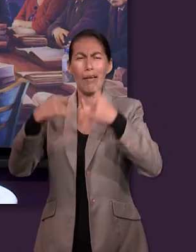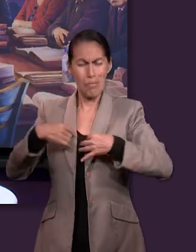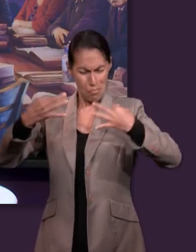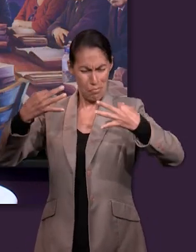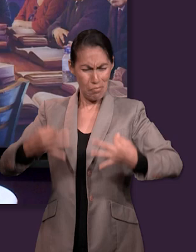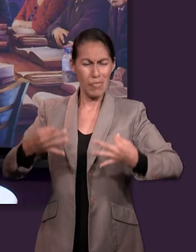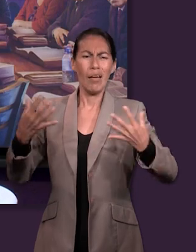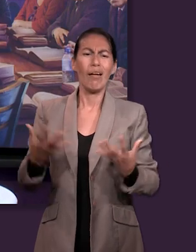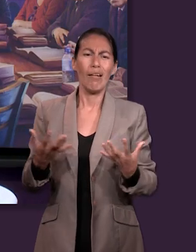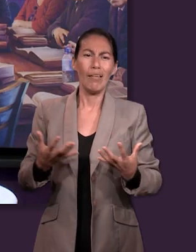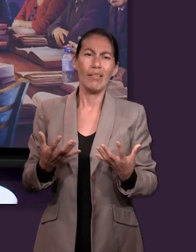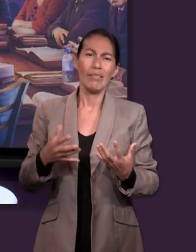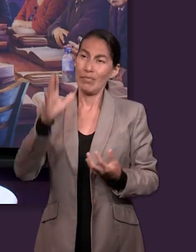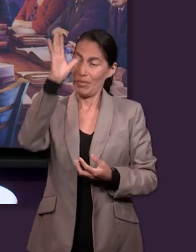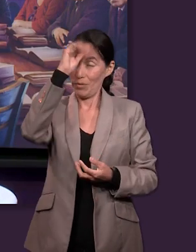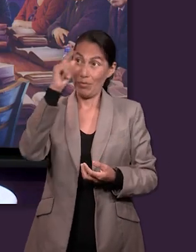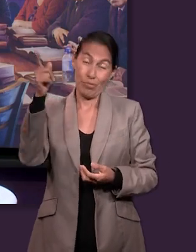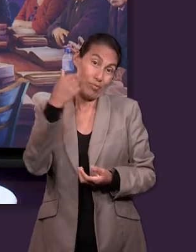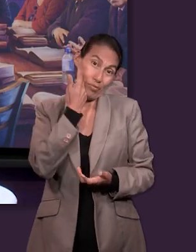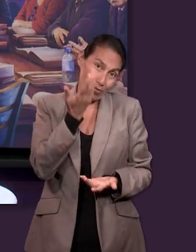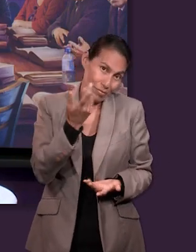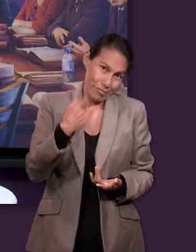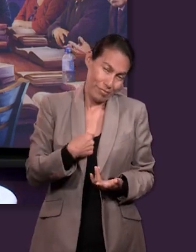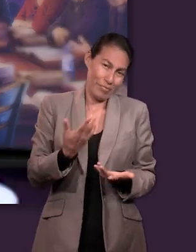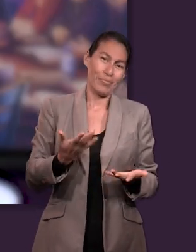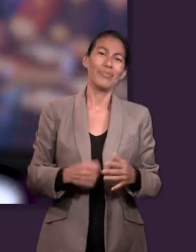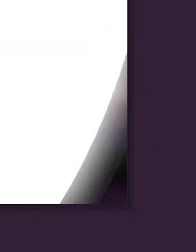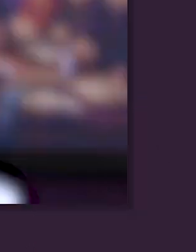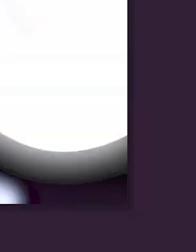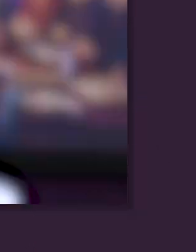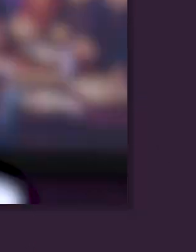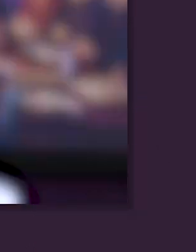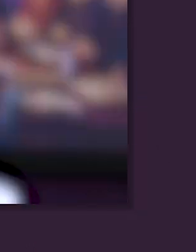de acuerdo a los estándares que Dios tiene para mí.